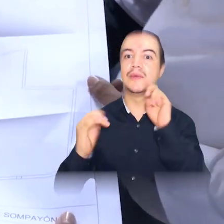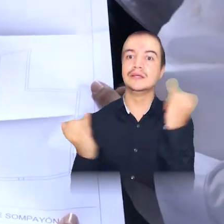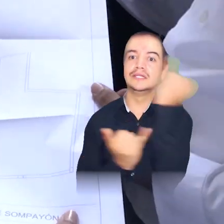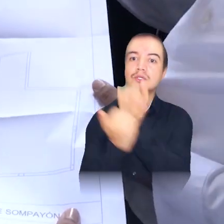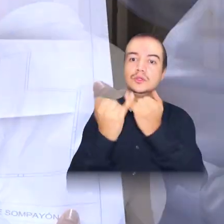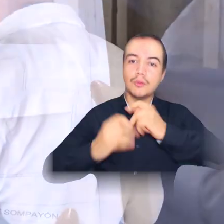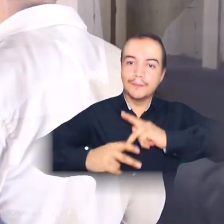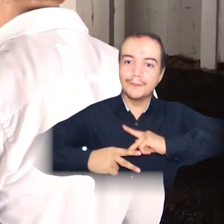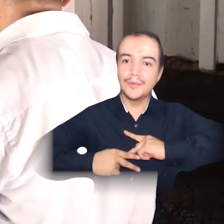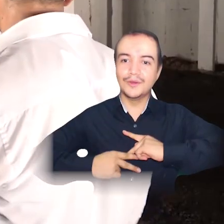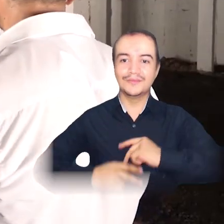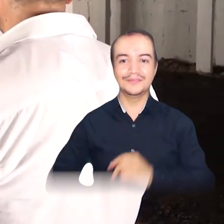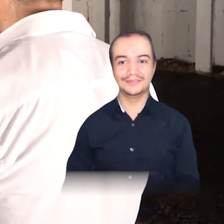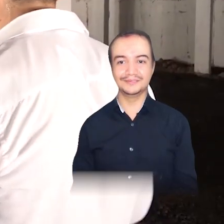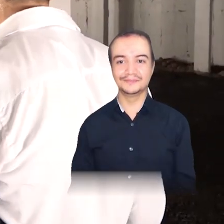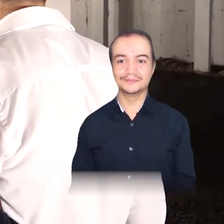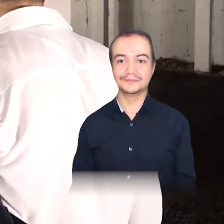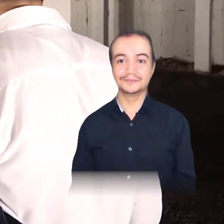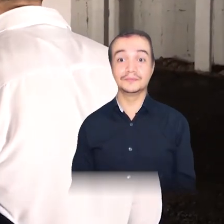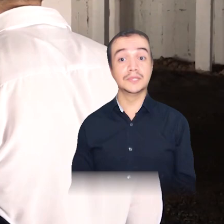generación de su propia identidad.